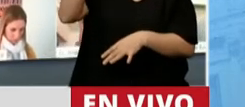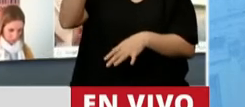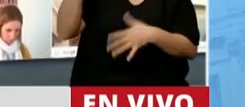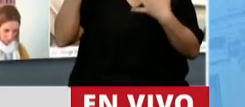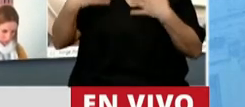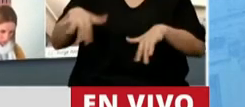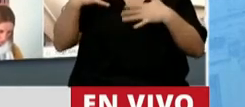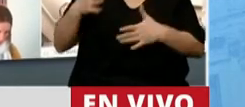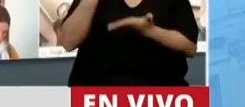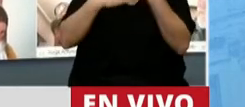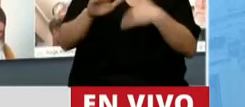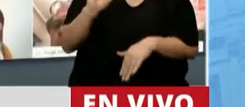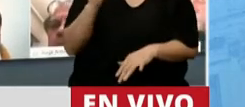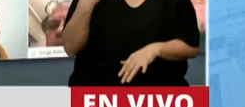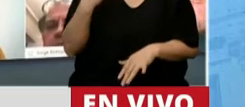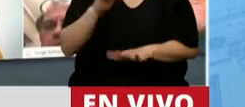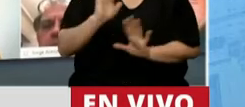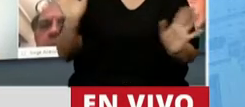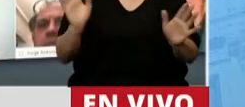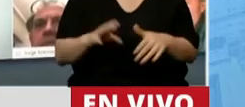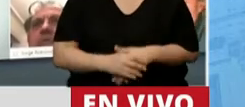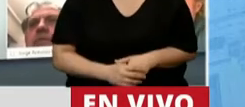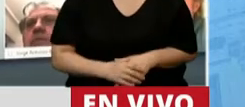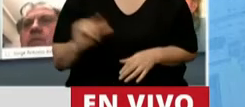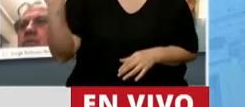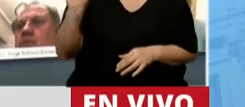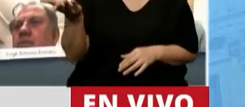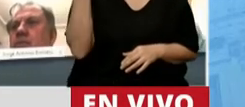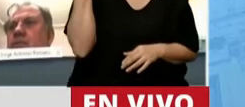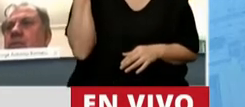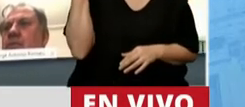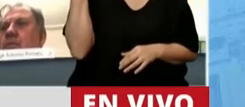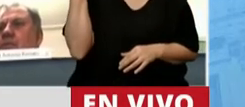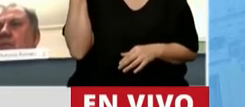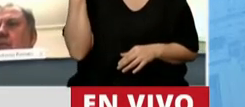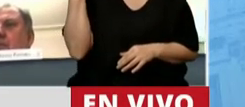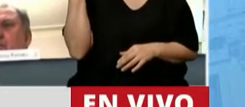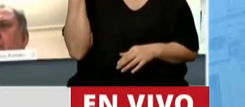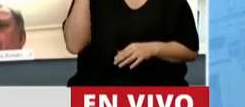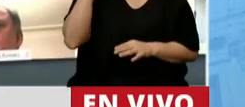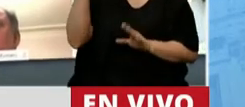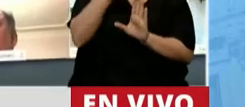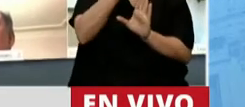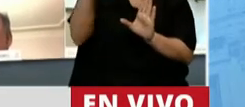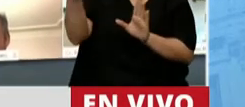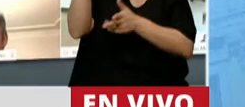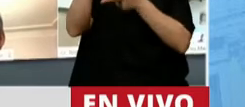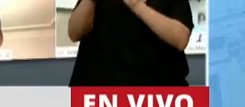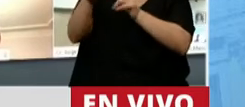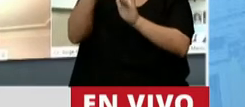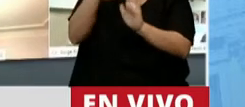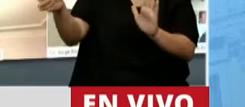ningún tipo de excusa. Recién lo escuchaba hablar del odio. Quiero